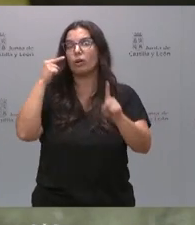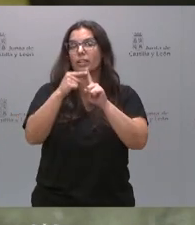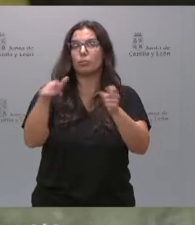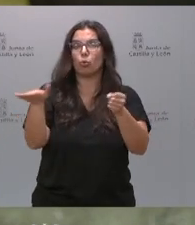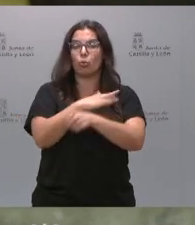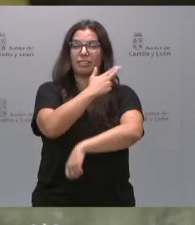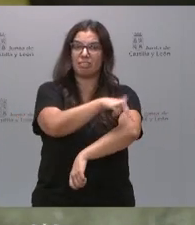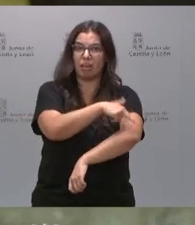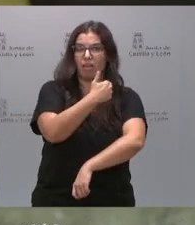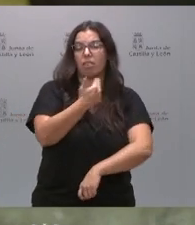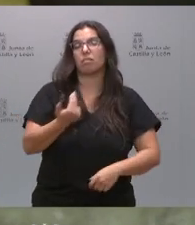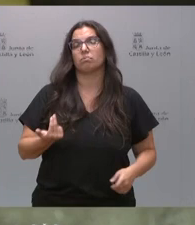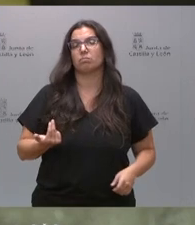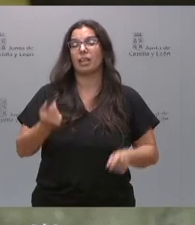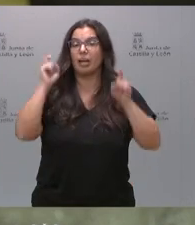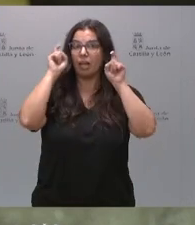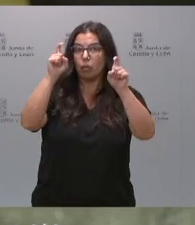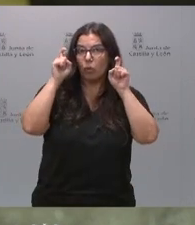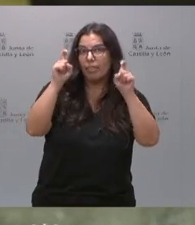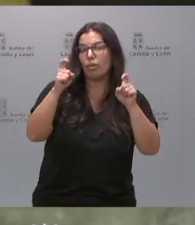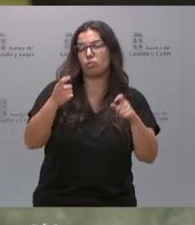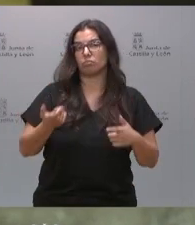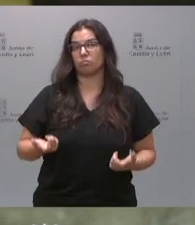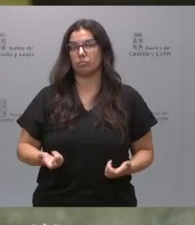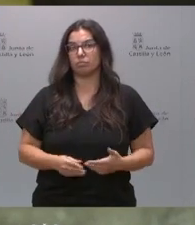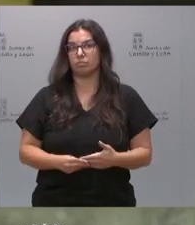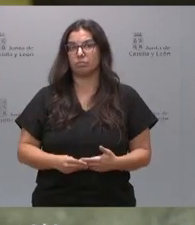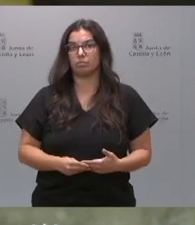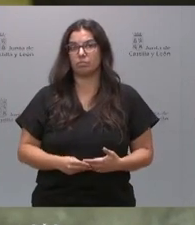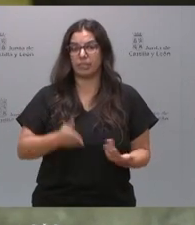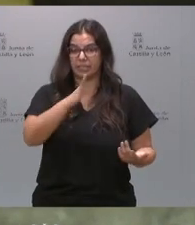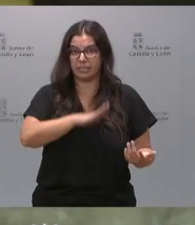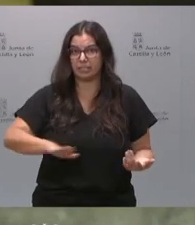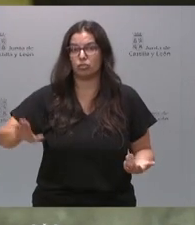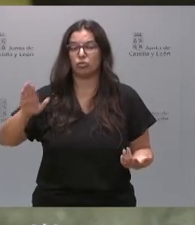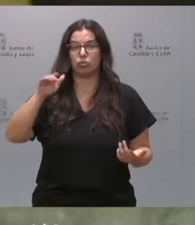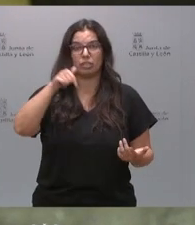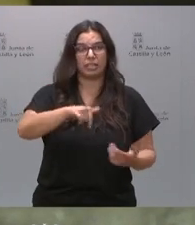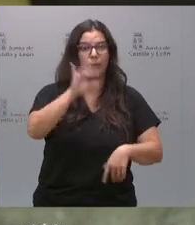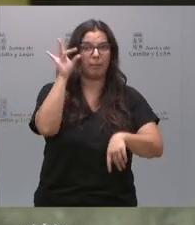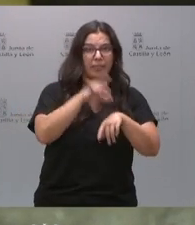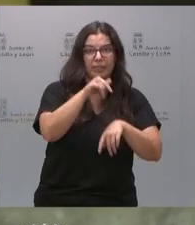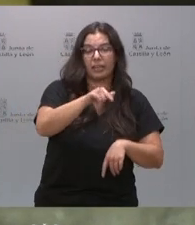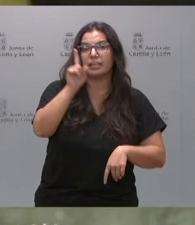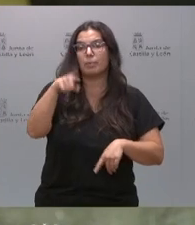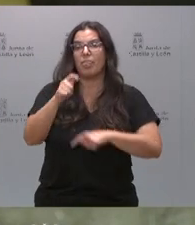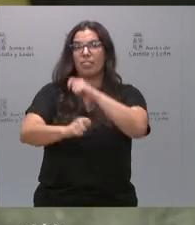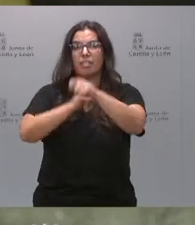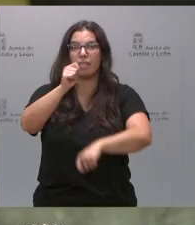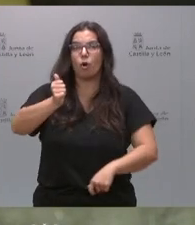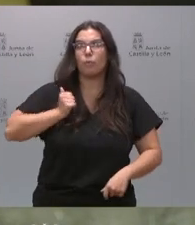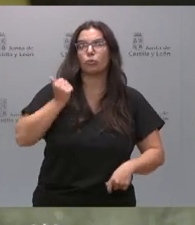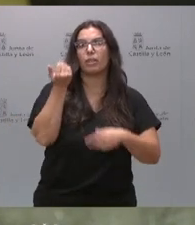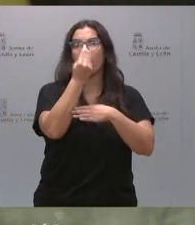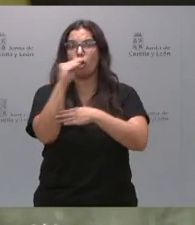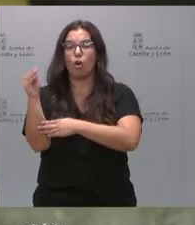nuestros pacientes, la educación de nuestros niños, las oportunidades de emancipación de los